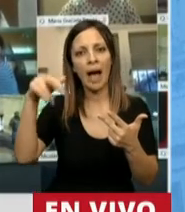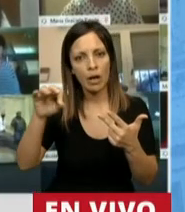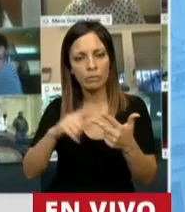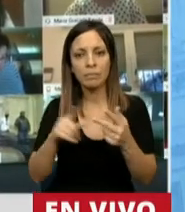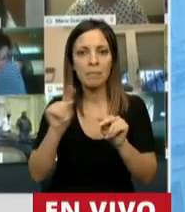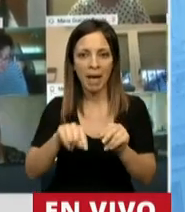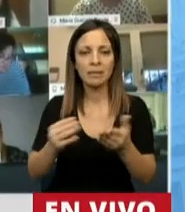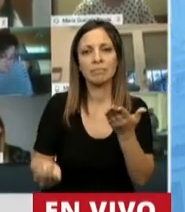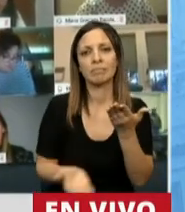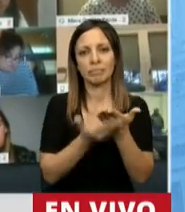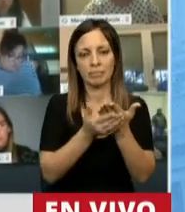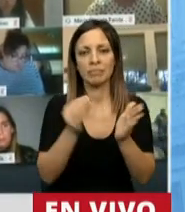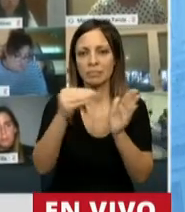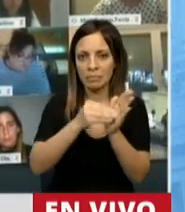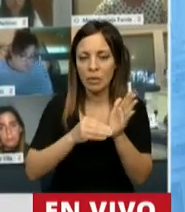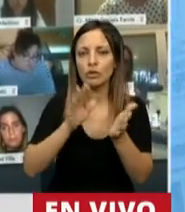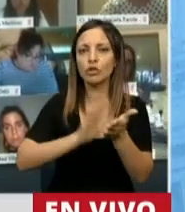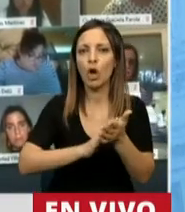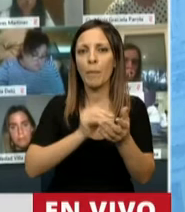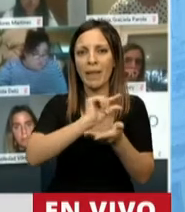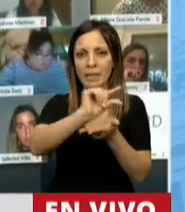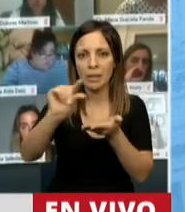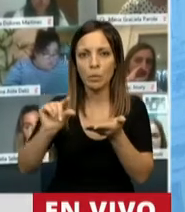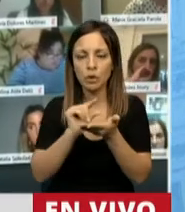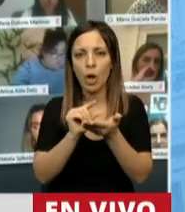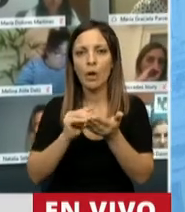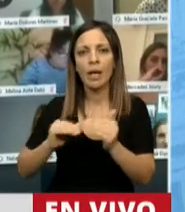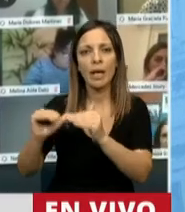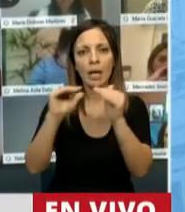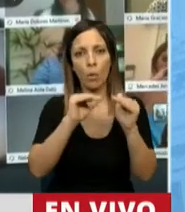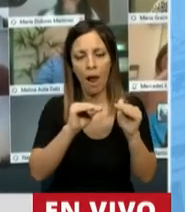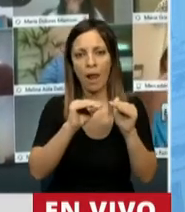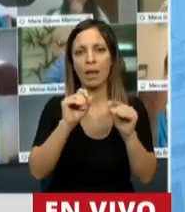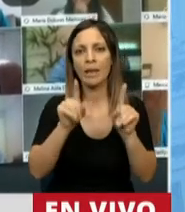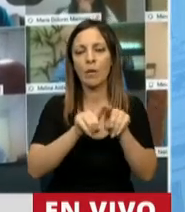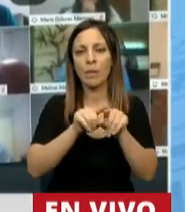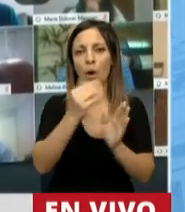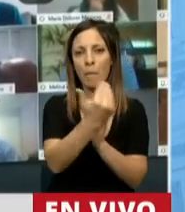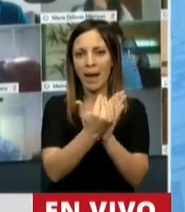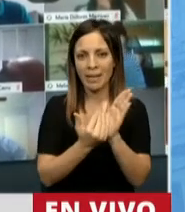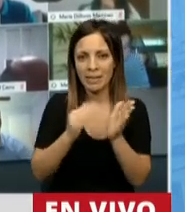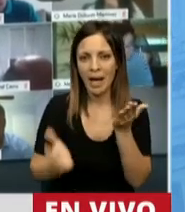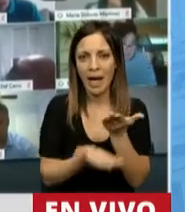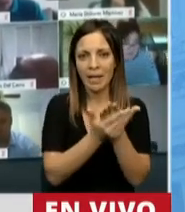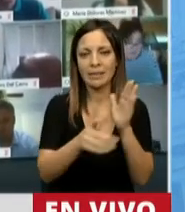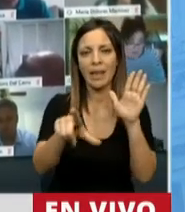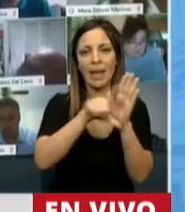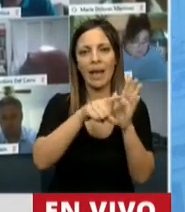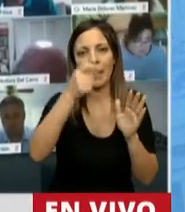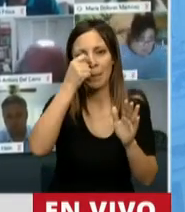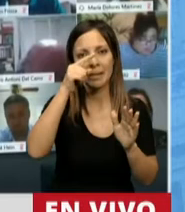el diputado Gélez respecto a la distribución en proporción al total de la planilla anexa de la ley 27